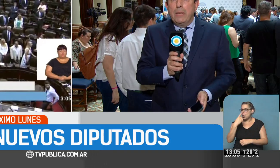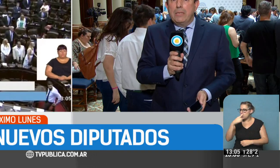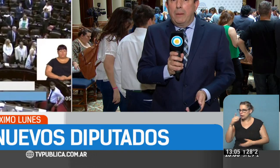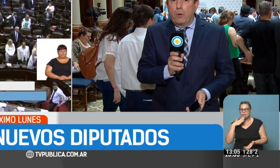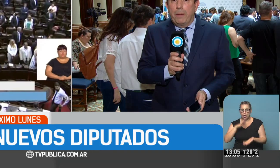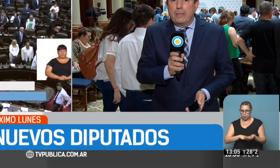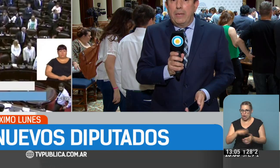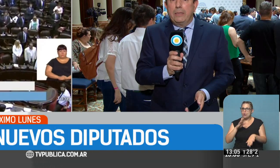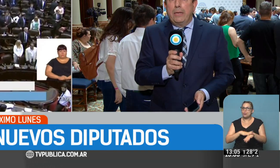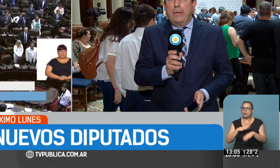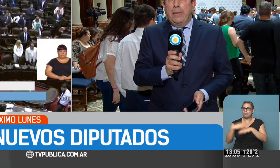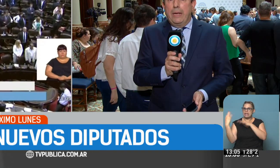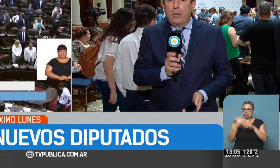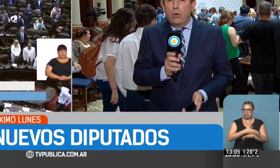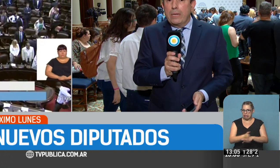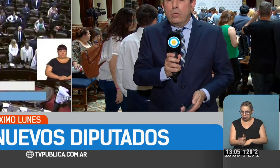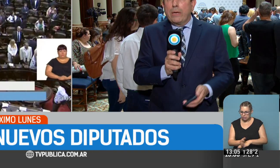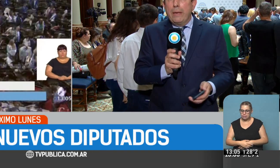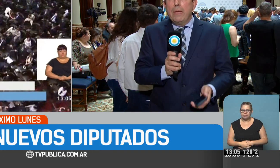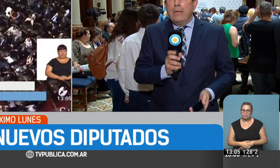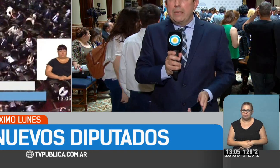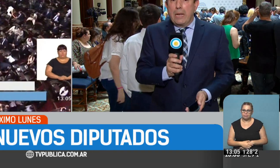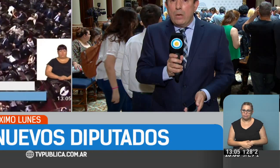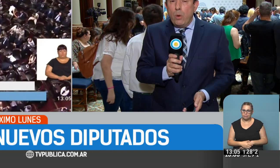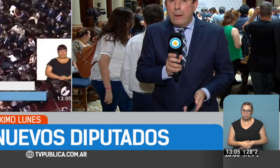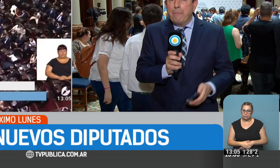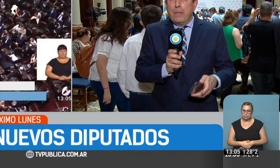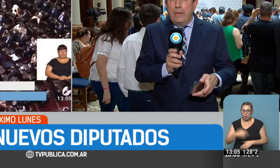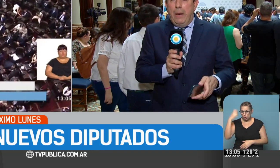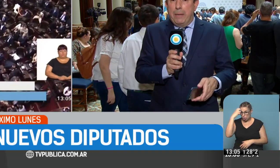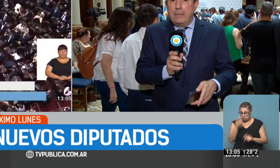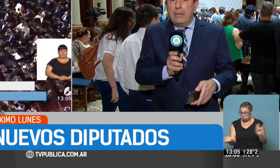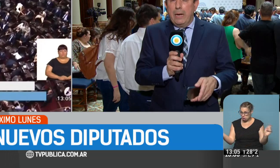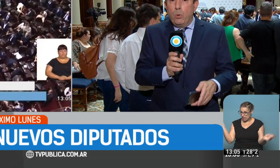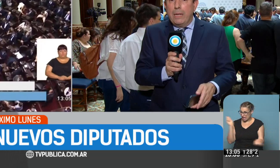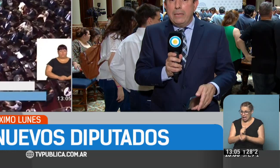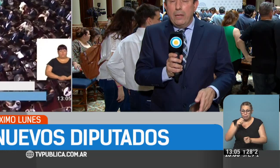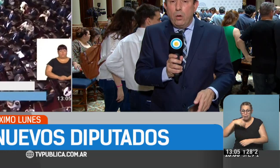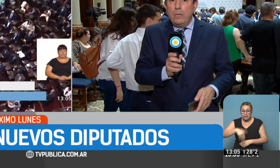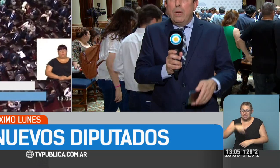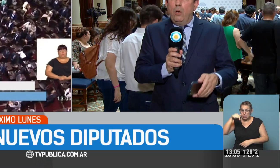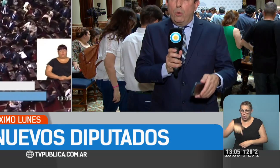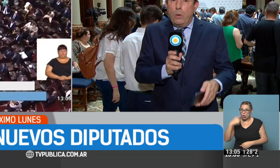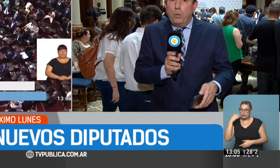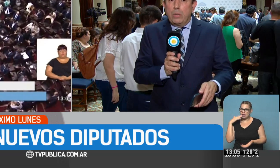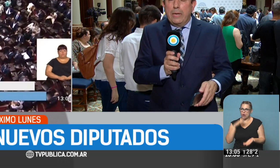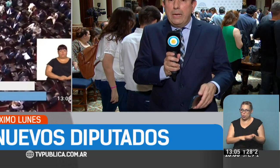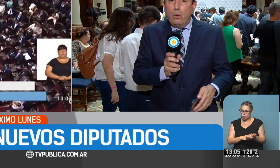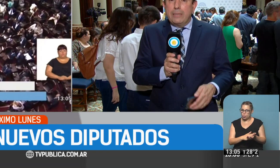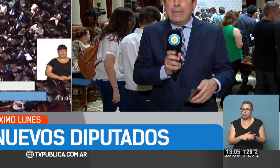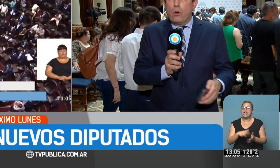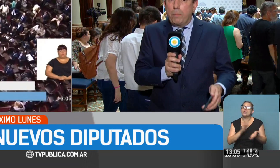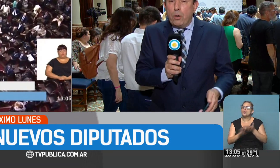última ya por parte del Congreso que se renueva a partir de la jura del día de hoy. Los nuevos